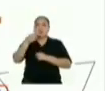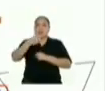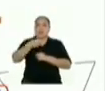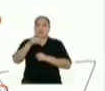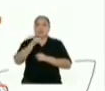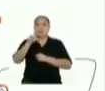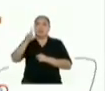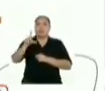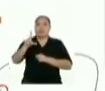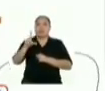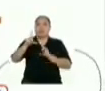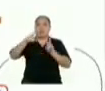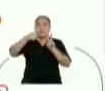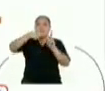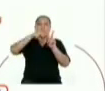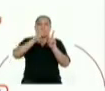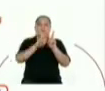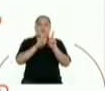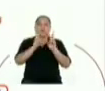cuadrada de dos.